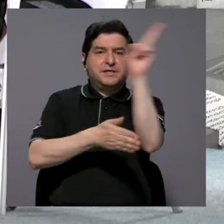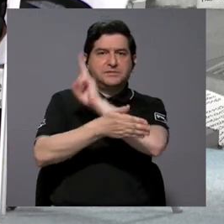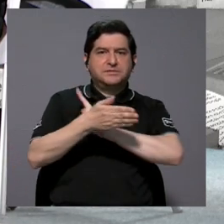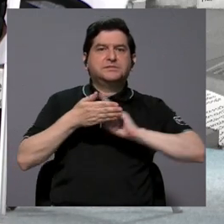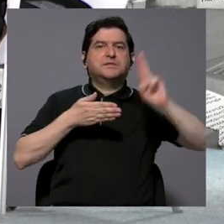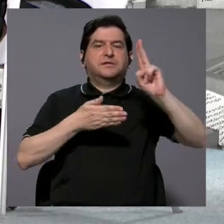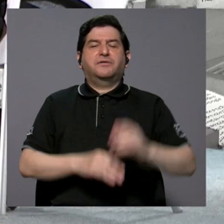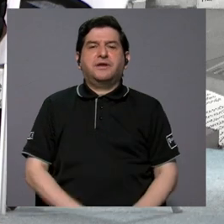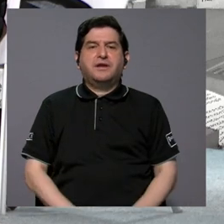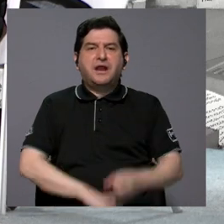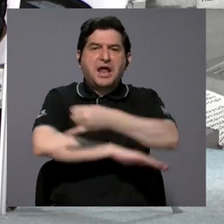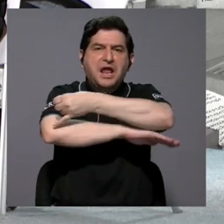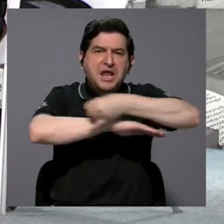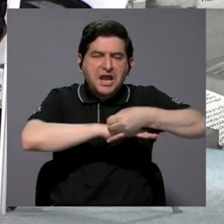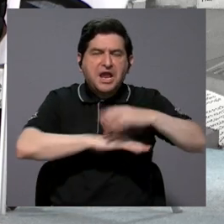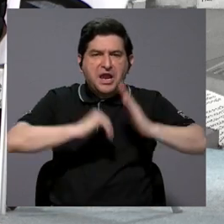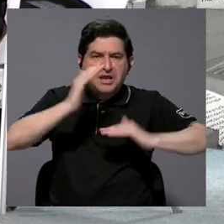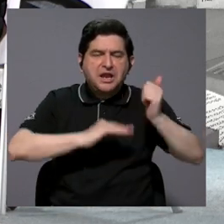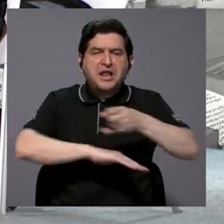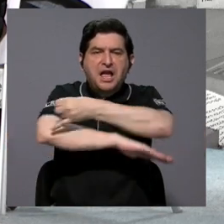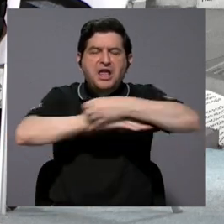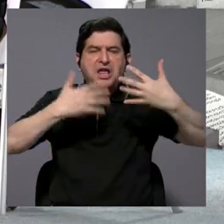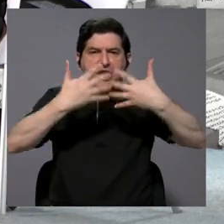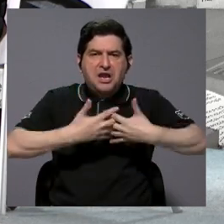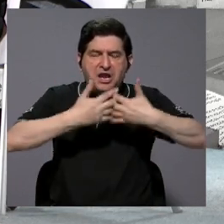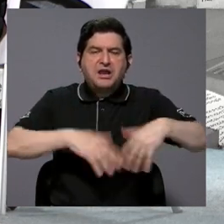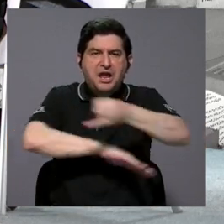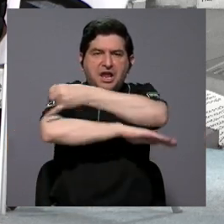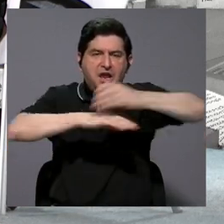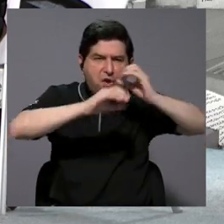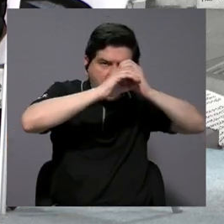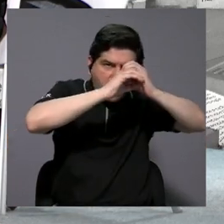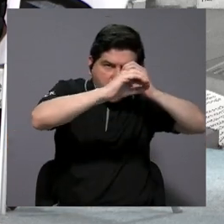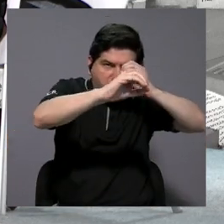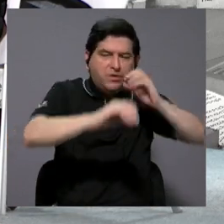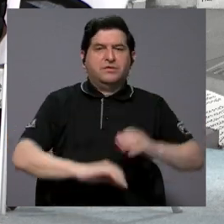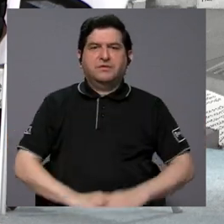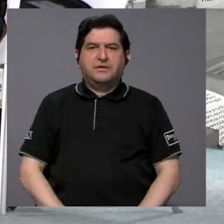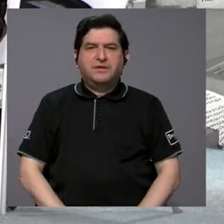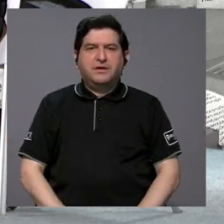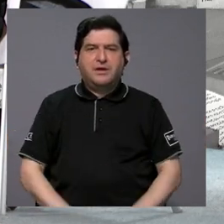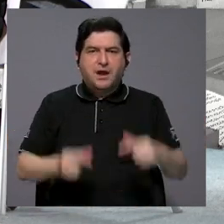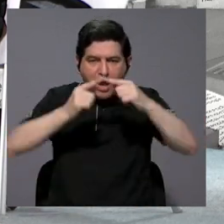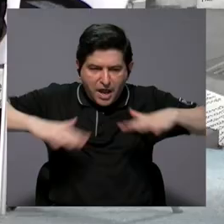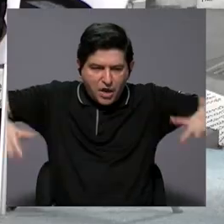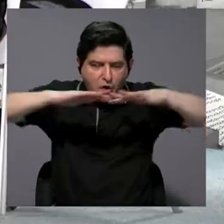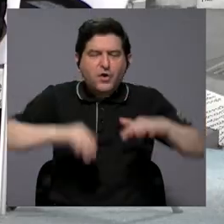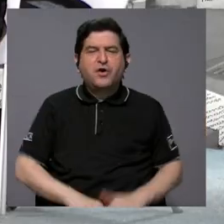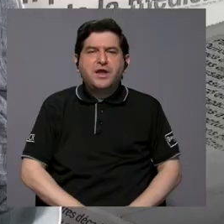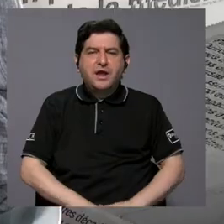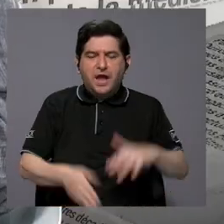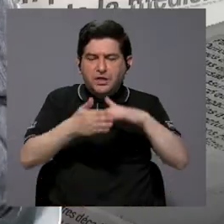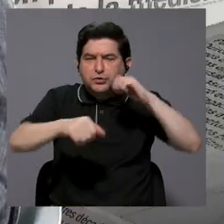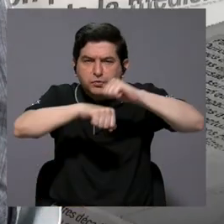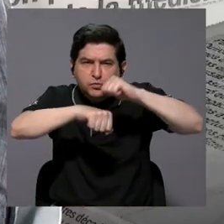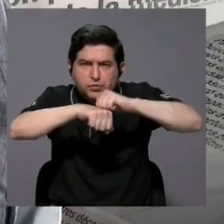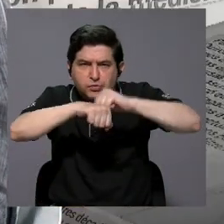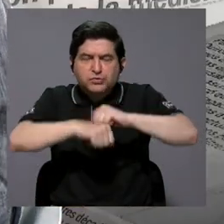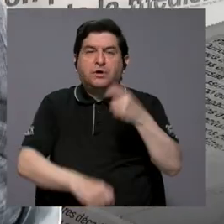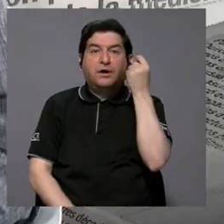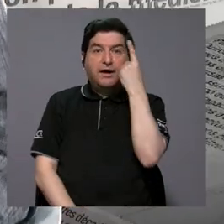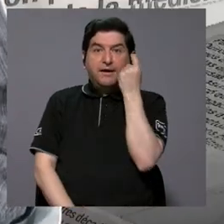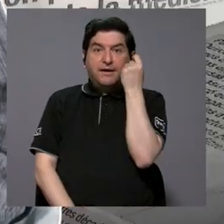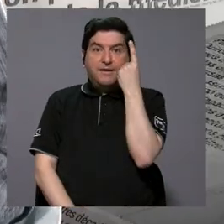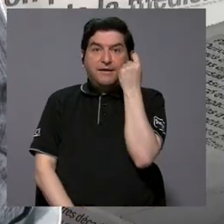Universidad, Ingeniería Civil, Ingeniería Industrial, Ingeniería Topográfica, Geografía, Geología, para ir